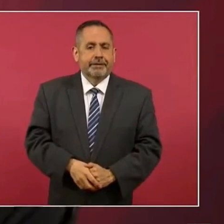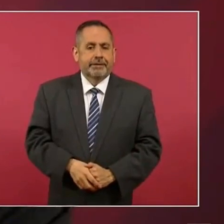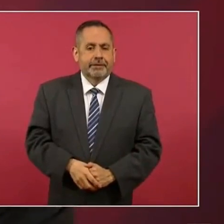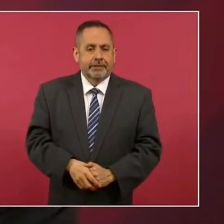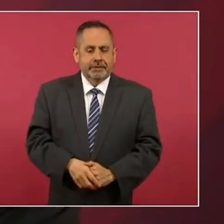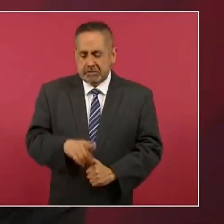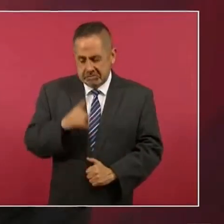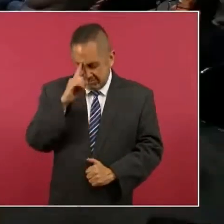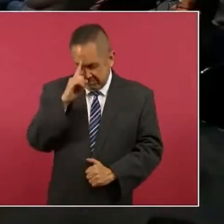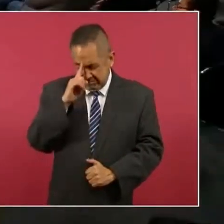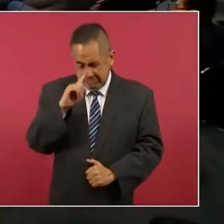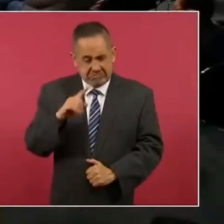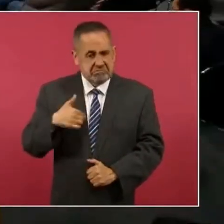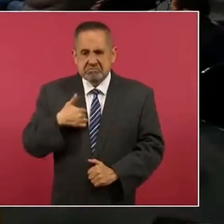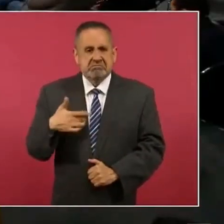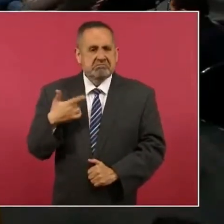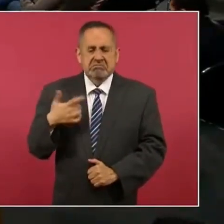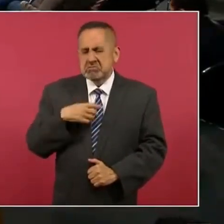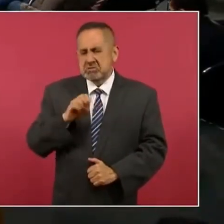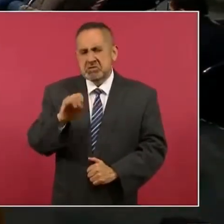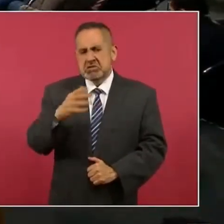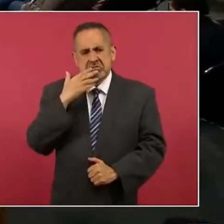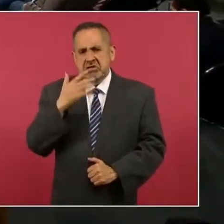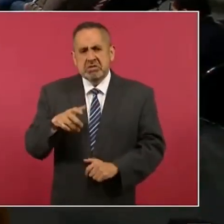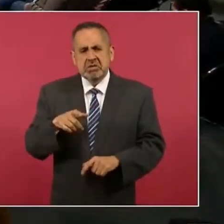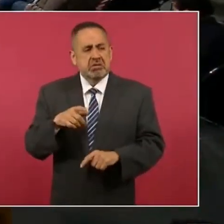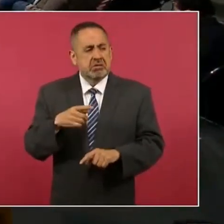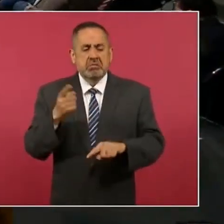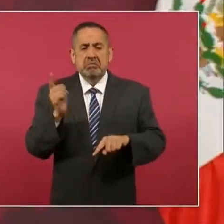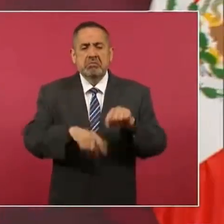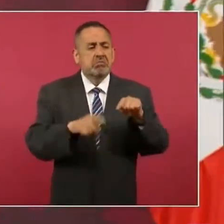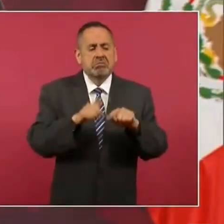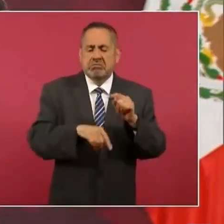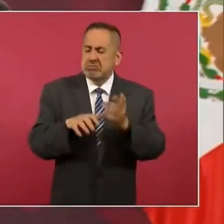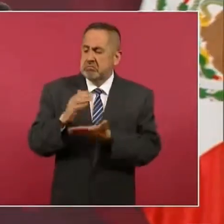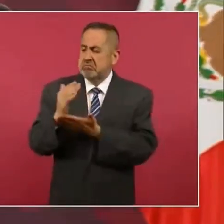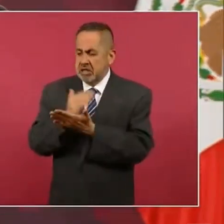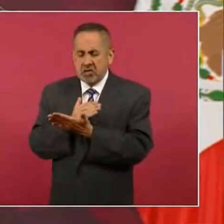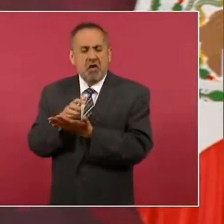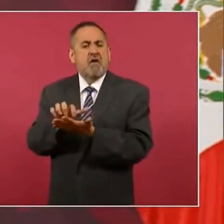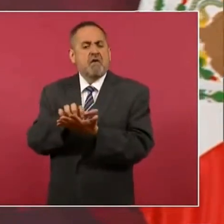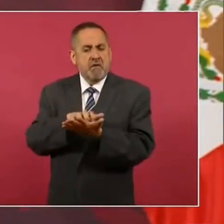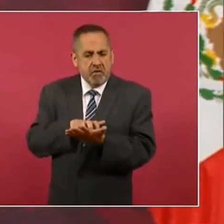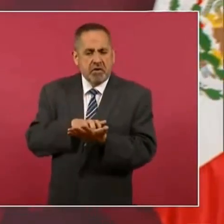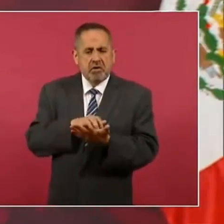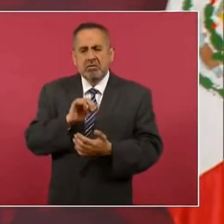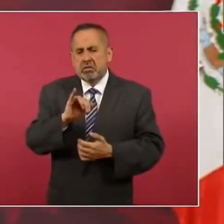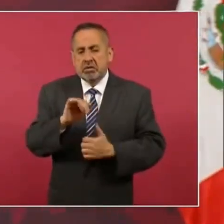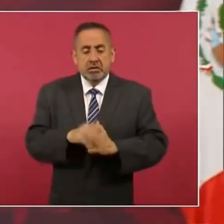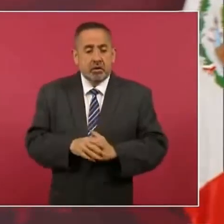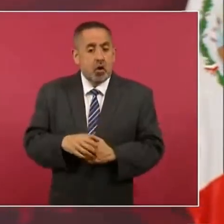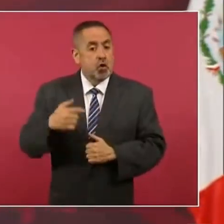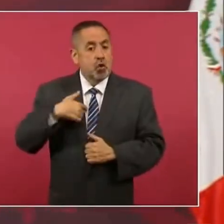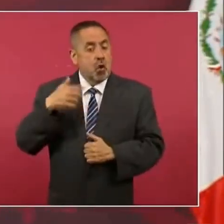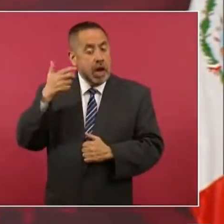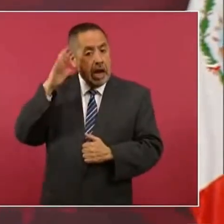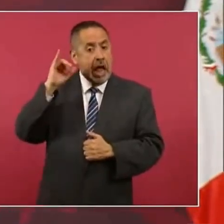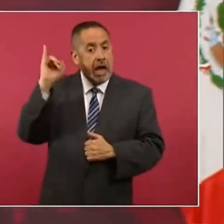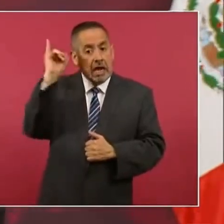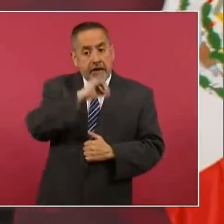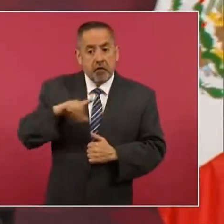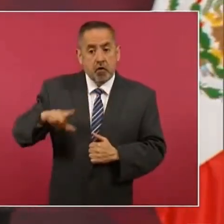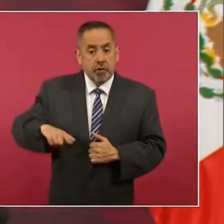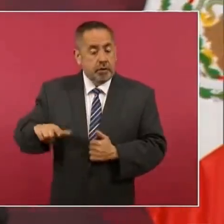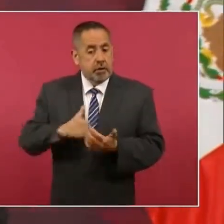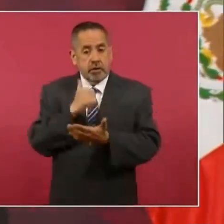Entonces, yo sí soy de la idea de que debe haber austeridad. Cuando yo estuve de jefe de gobierno de la ciudad,